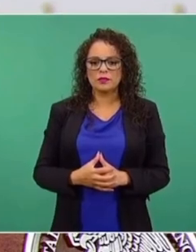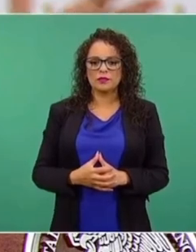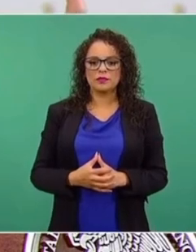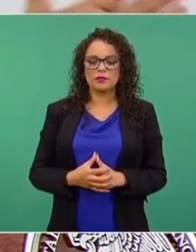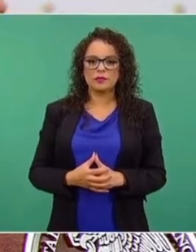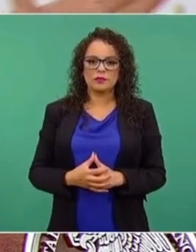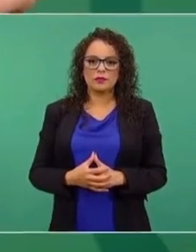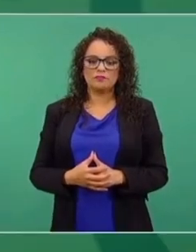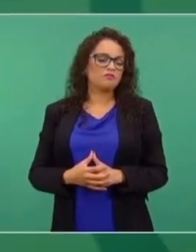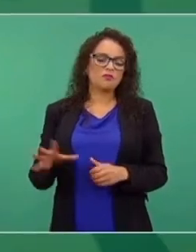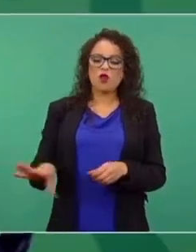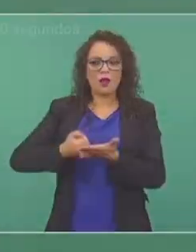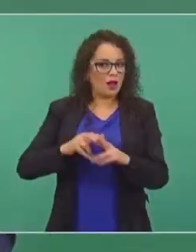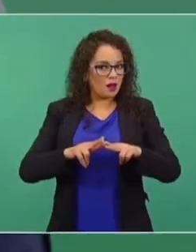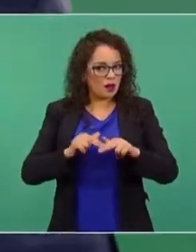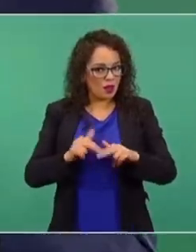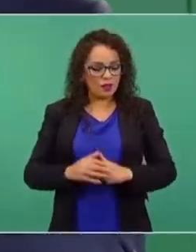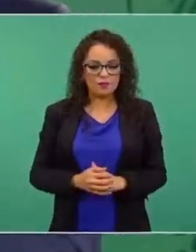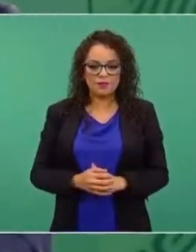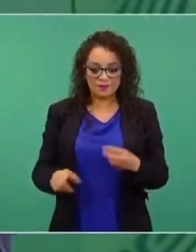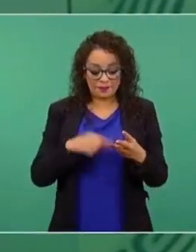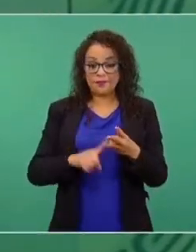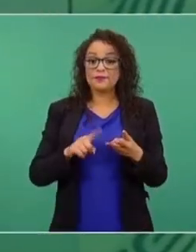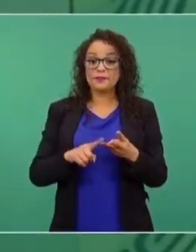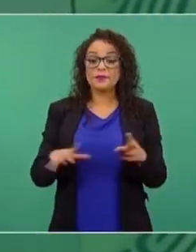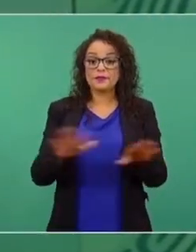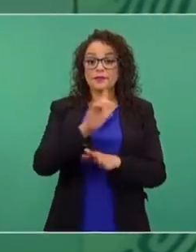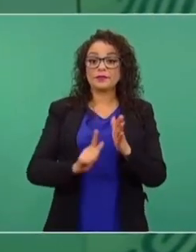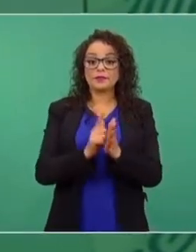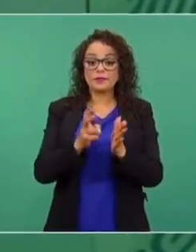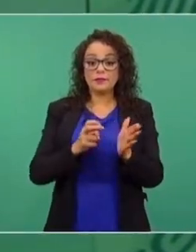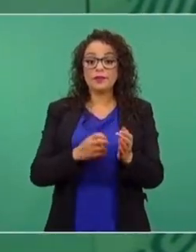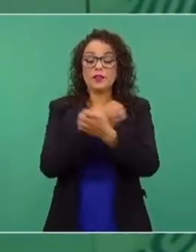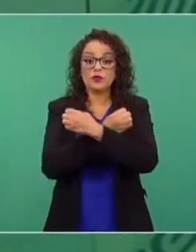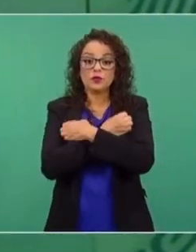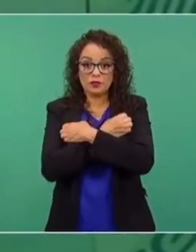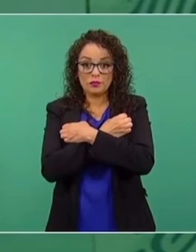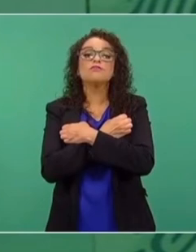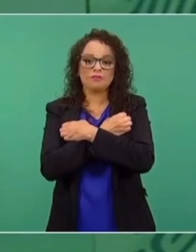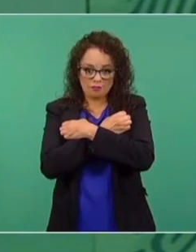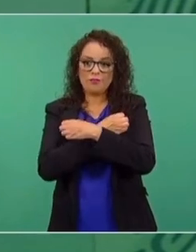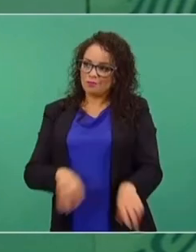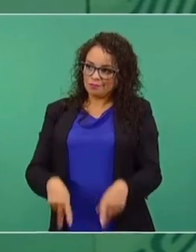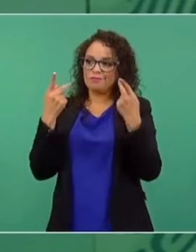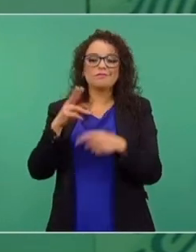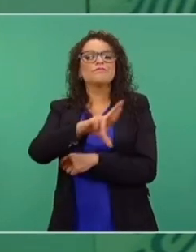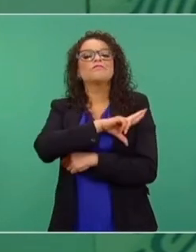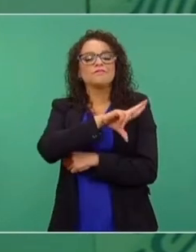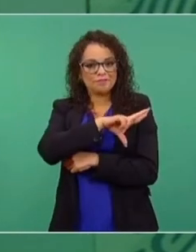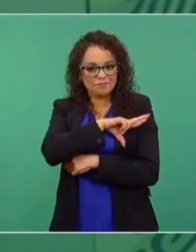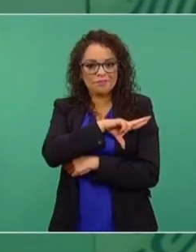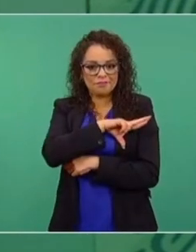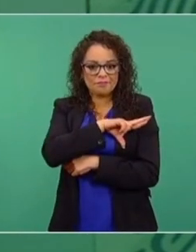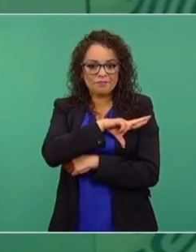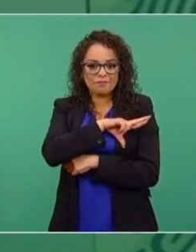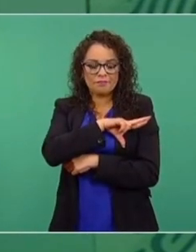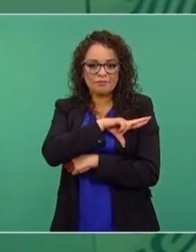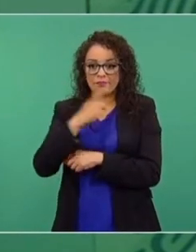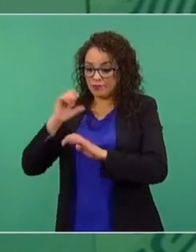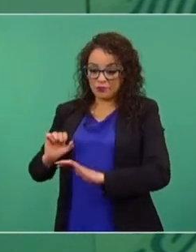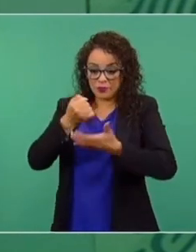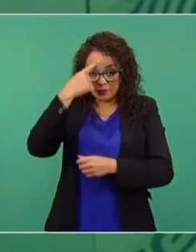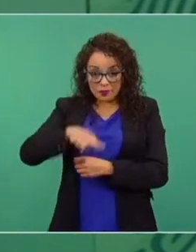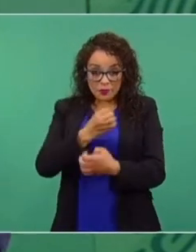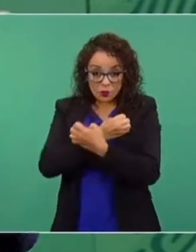Básicamente en privatizarlo todo. Educativa, privatizar la educación, poner la educación al mercado. Dejaron de invertir en educación pública